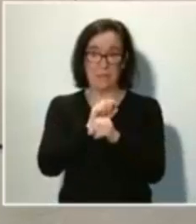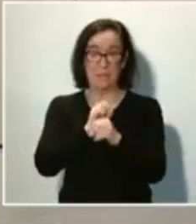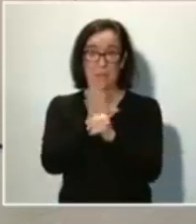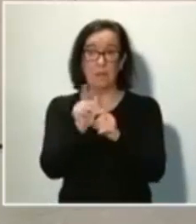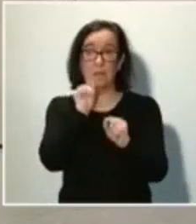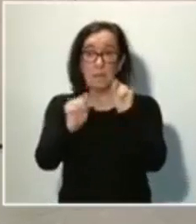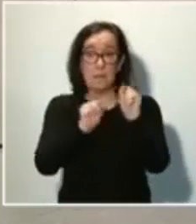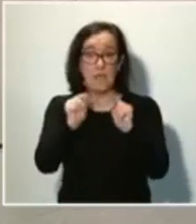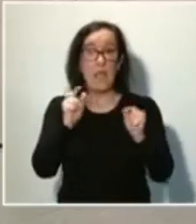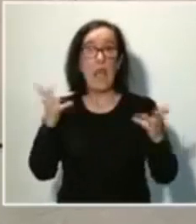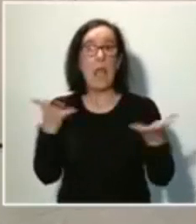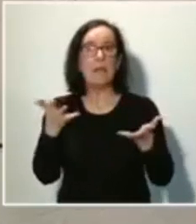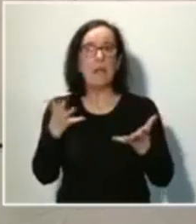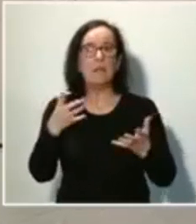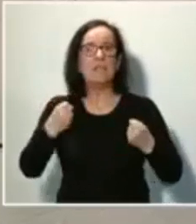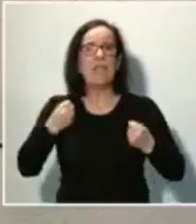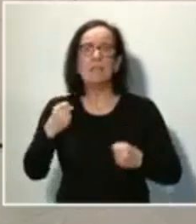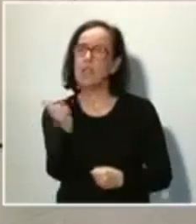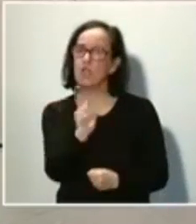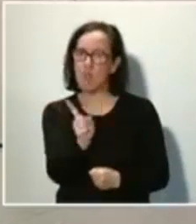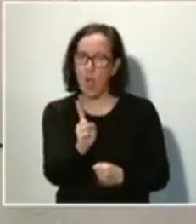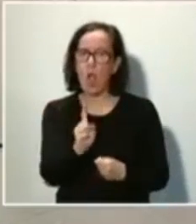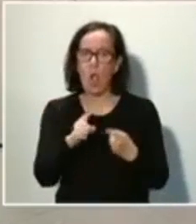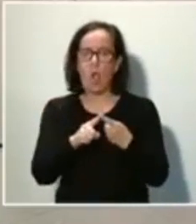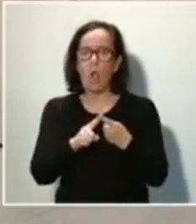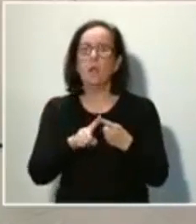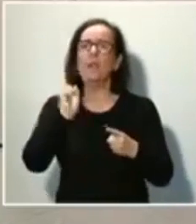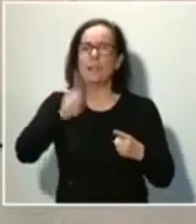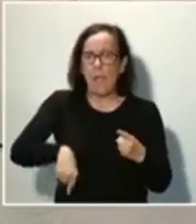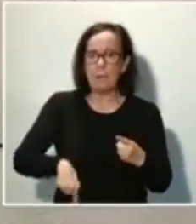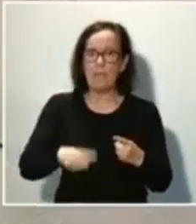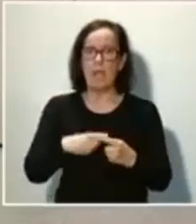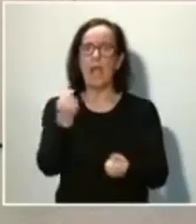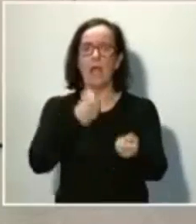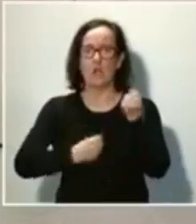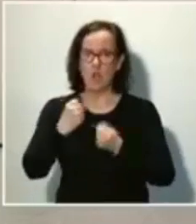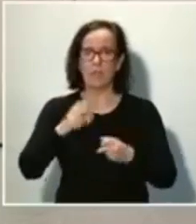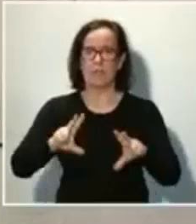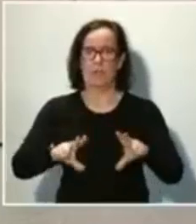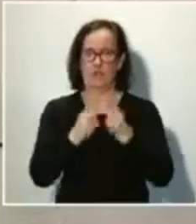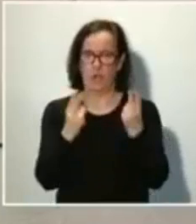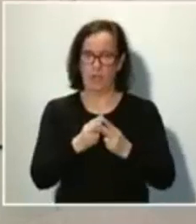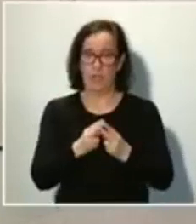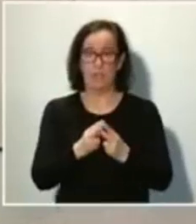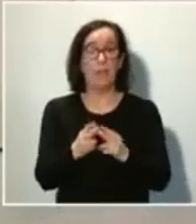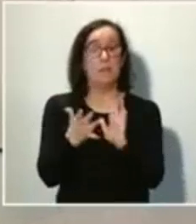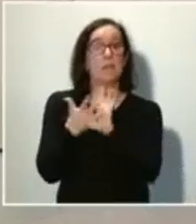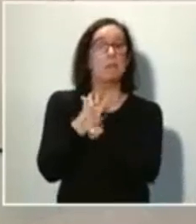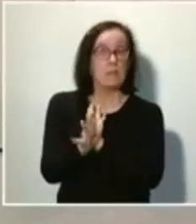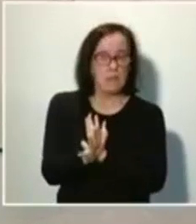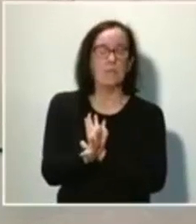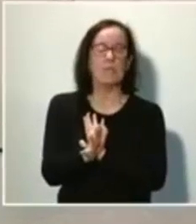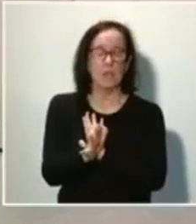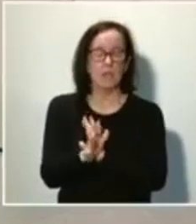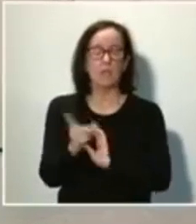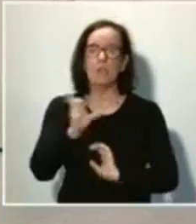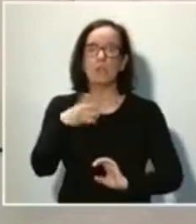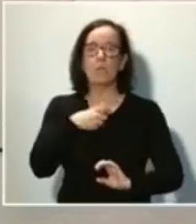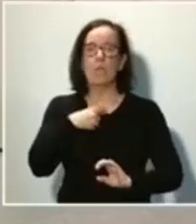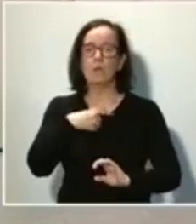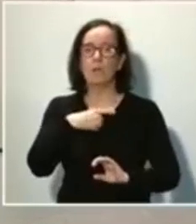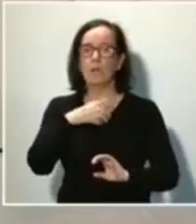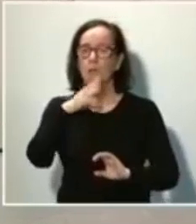una emergencia sanitaria, es también una emergencia económica y social. Y esto significa que no se puede dejar a nadie